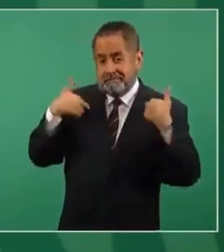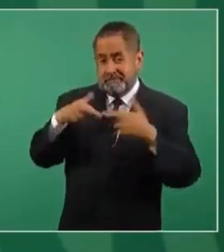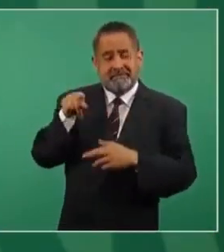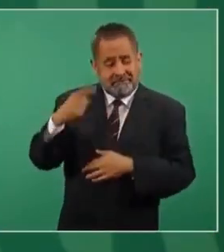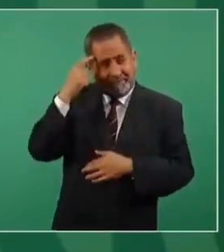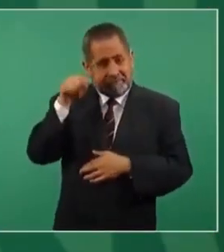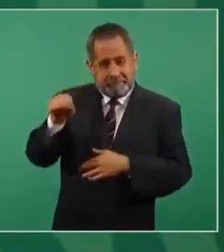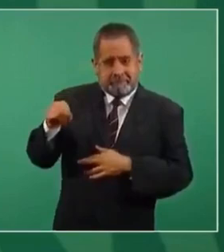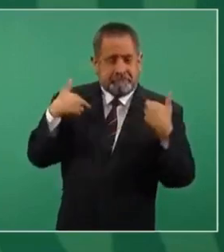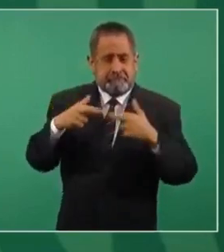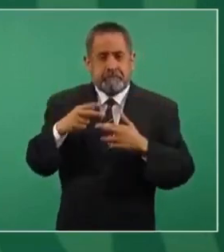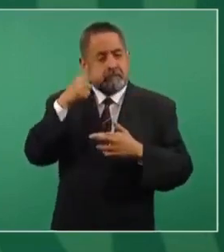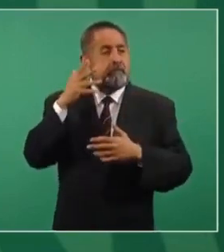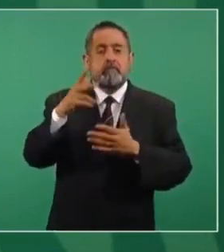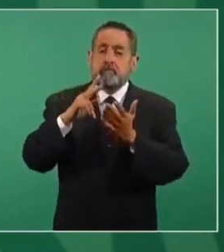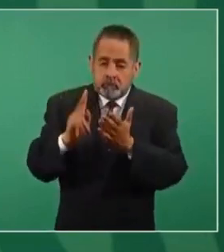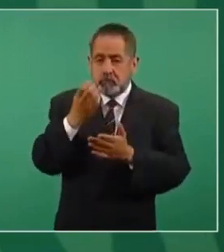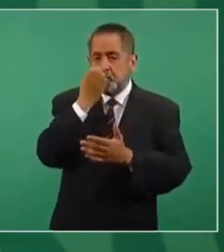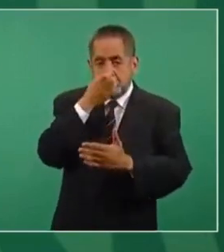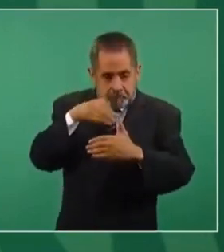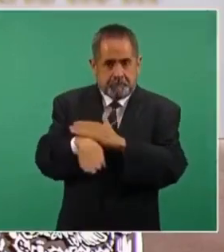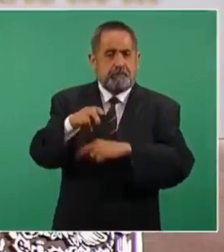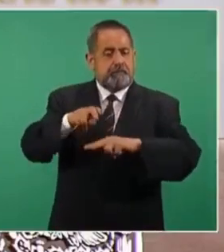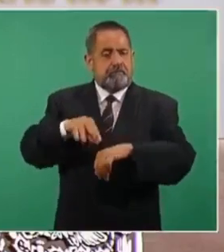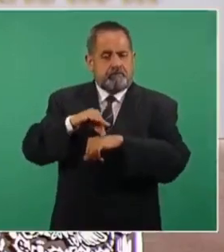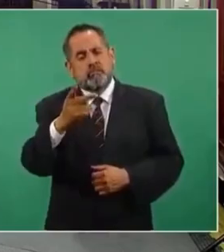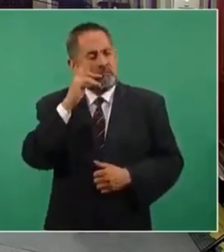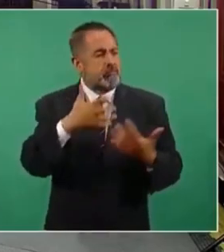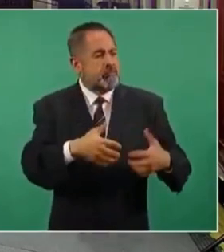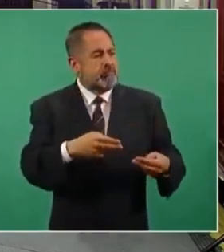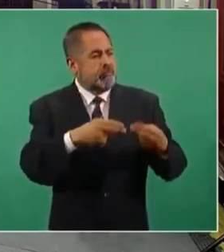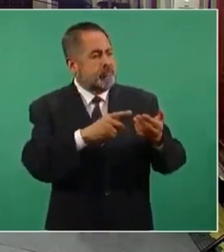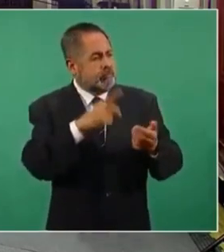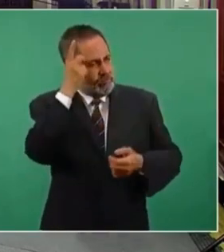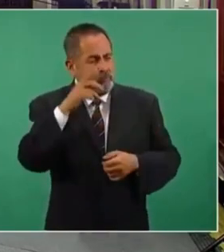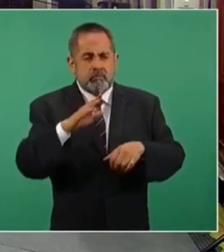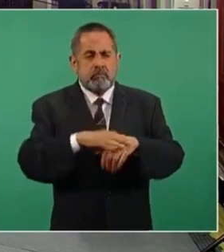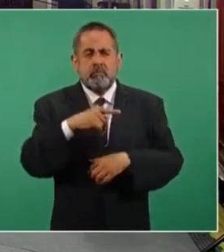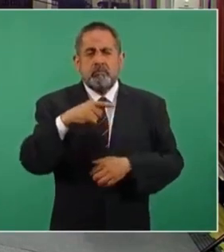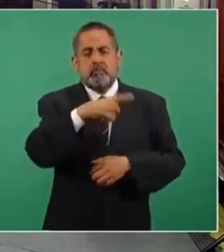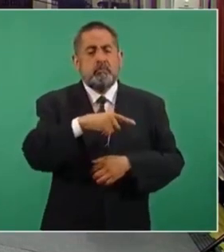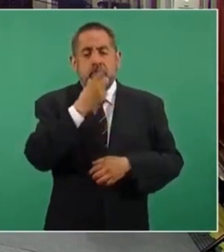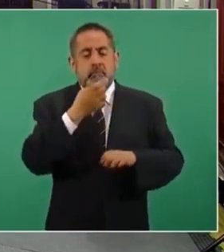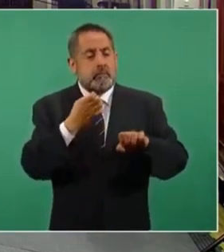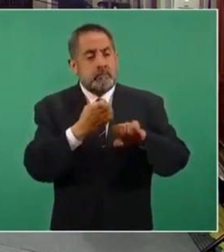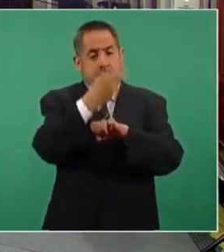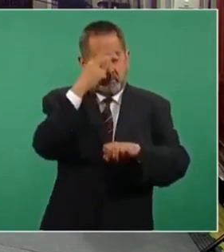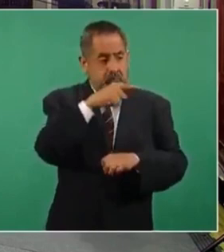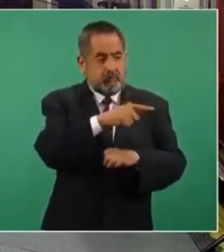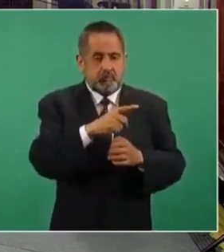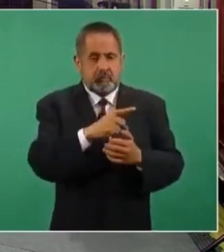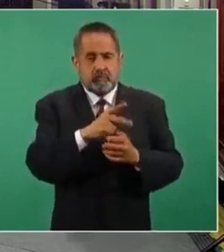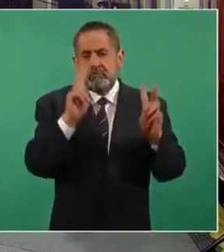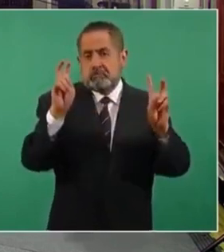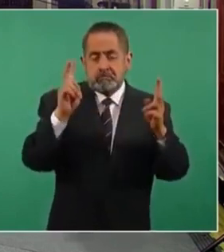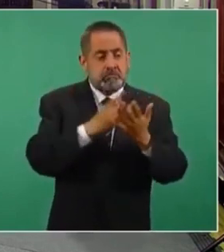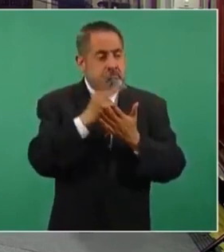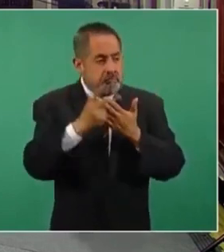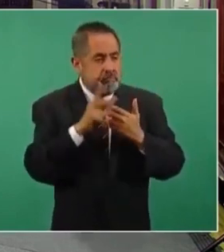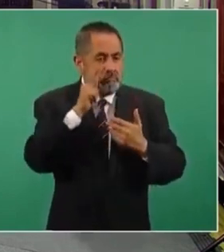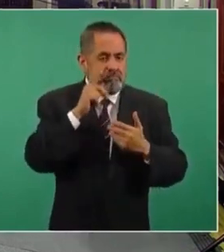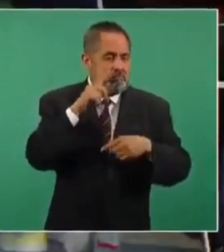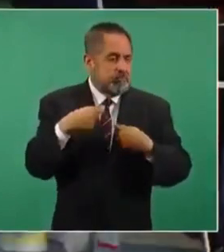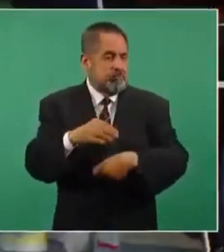maestros para el regreso a clases presenciales. Porque se dio a conocer que en el Estado de México hay un programa piloto en la